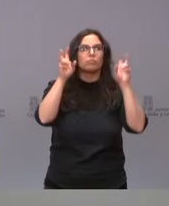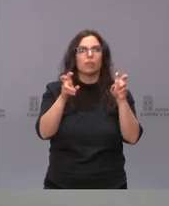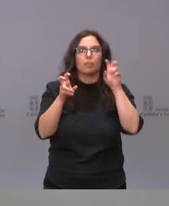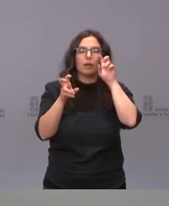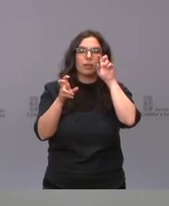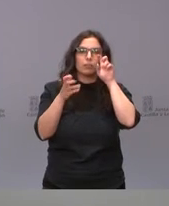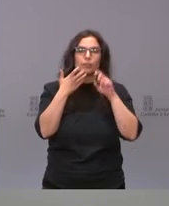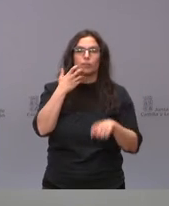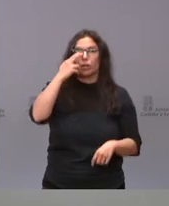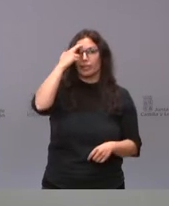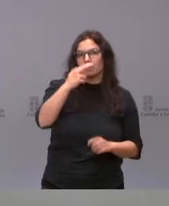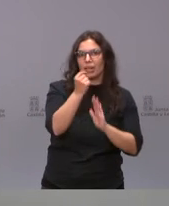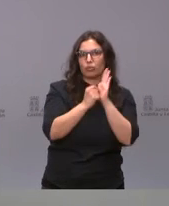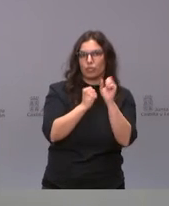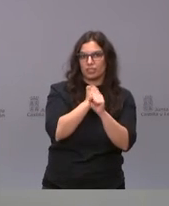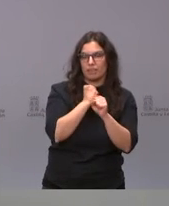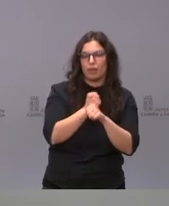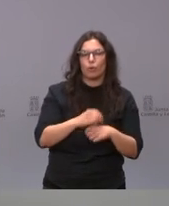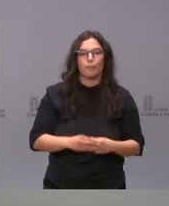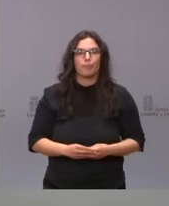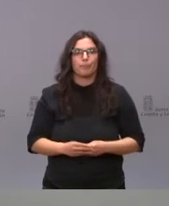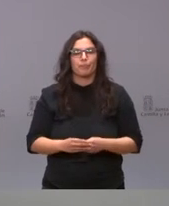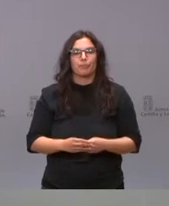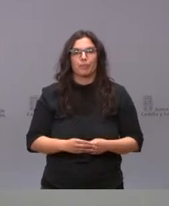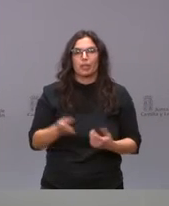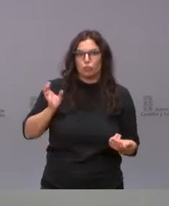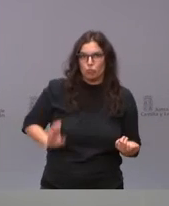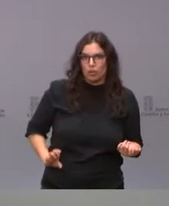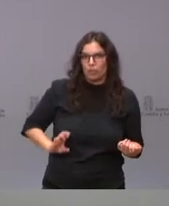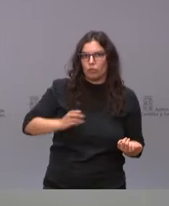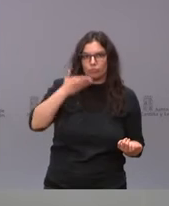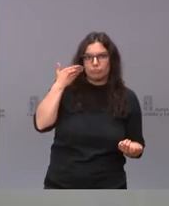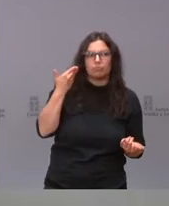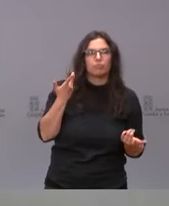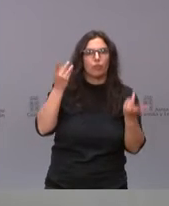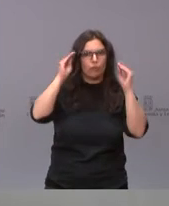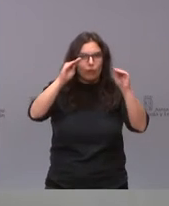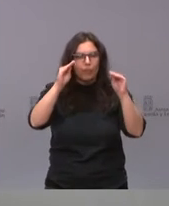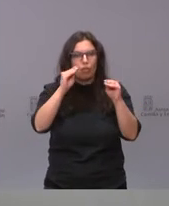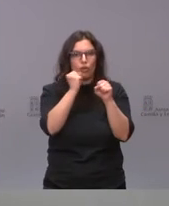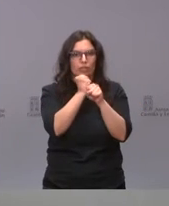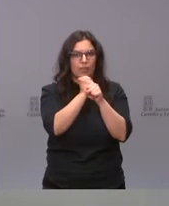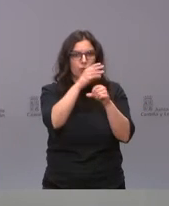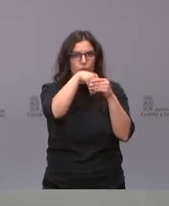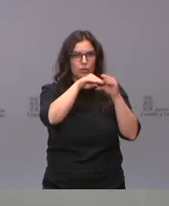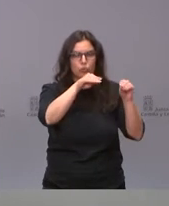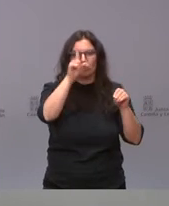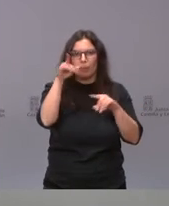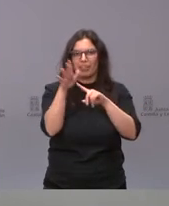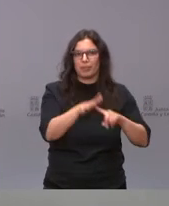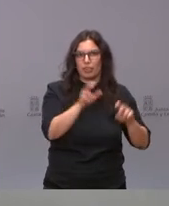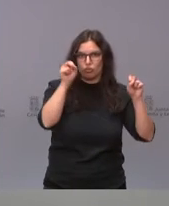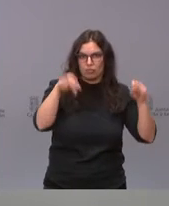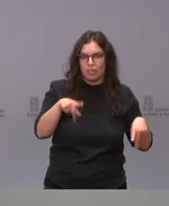y a respetar las condiciones de trabajo, en el salario, en la formación, en la no discriminación, en